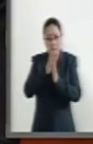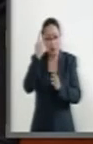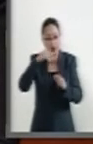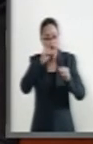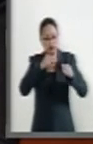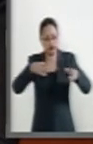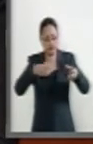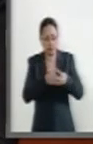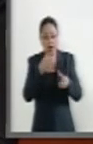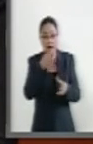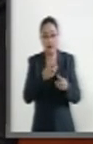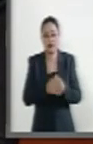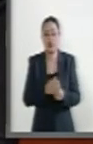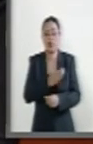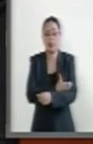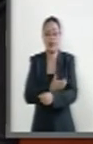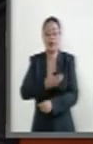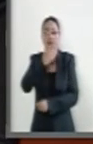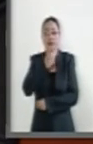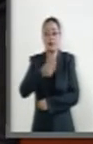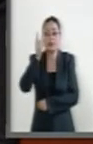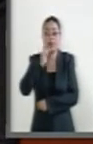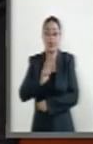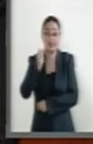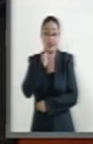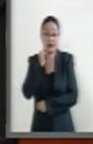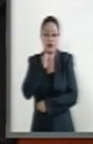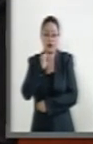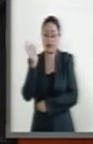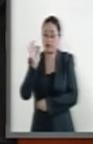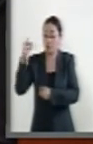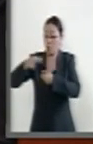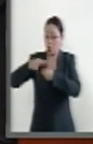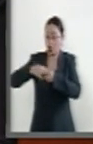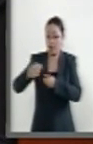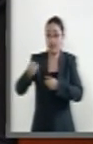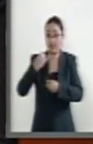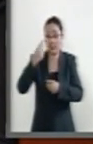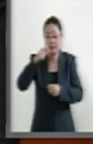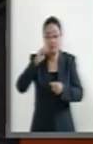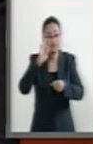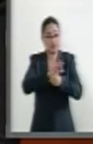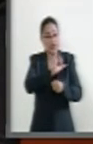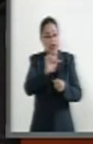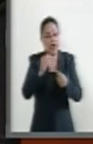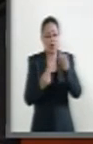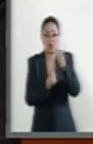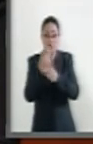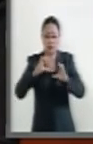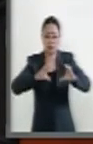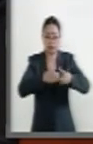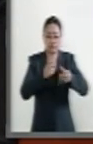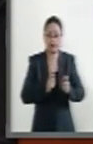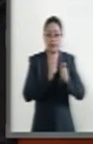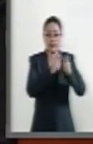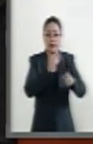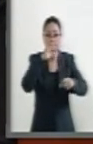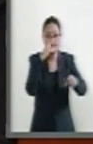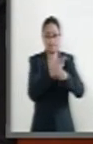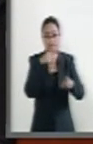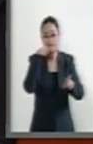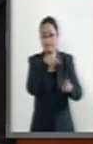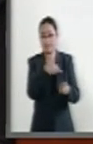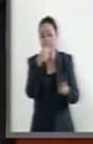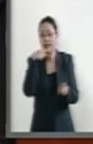legisladores, con su voto a favor le daremos certeza jurídica a la creación, facultades y atribuciones